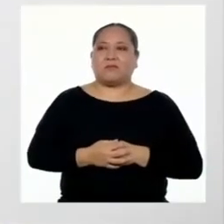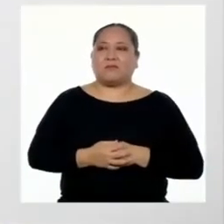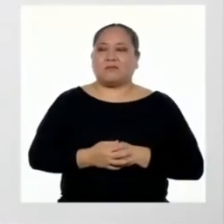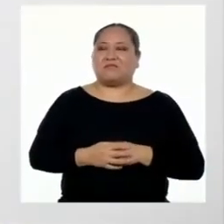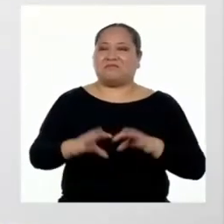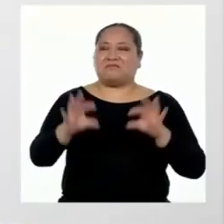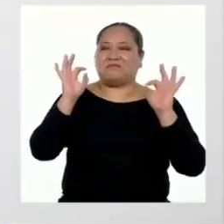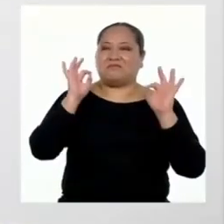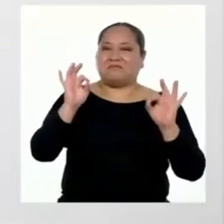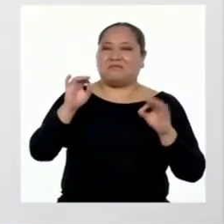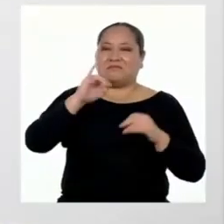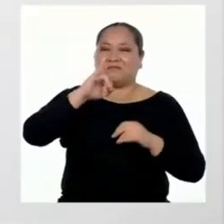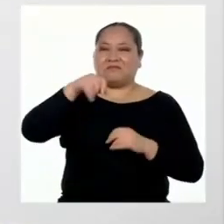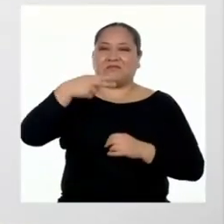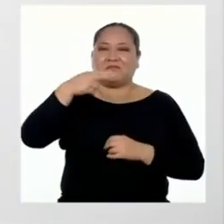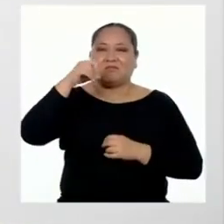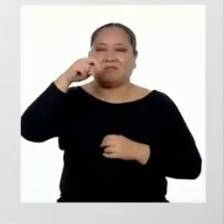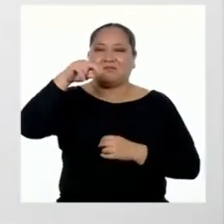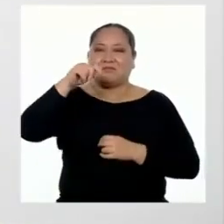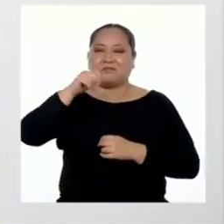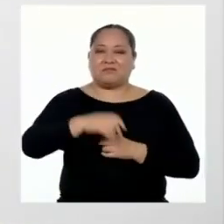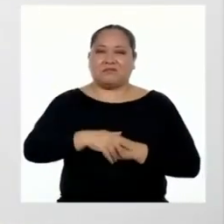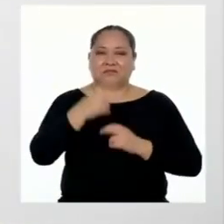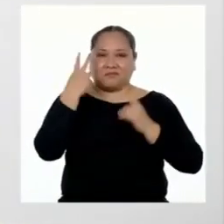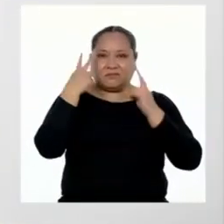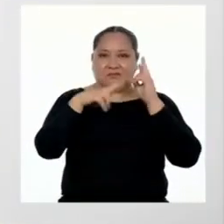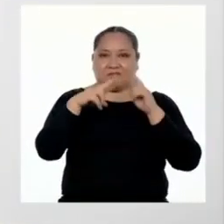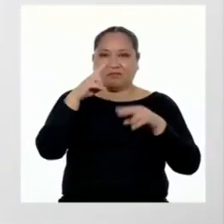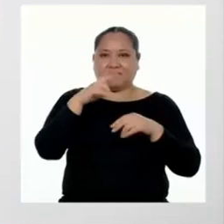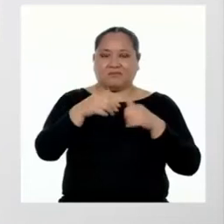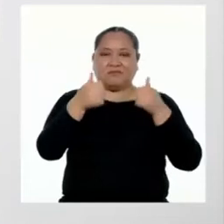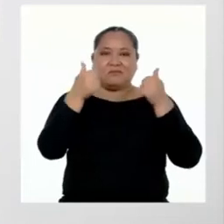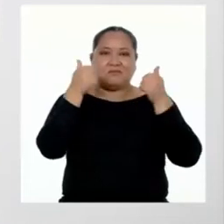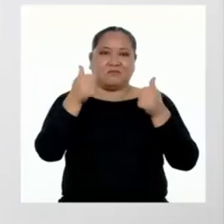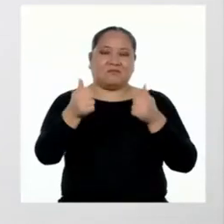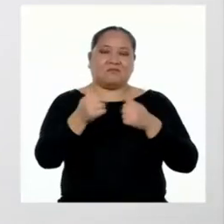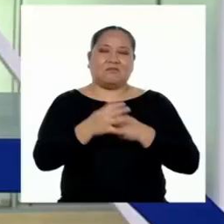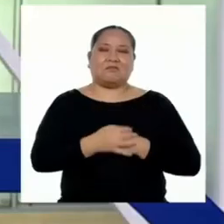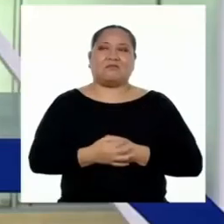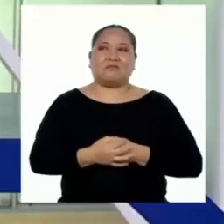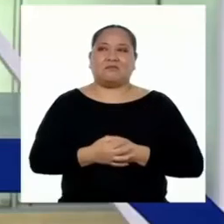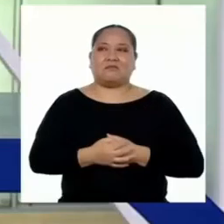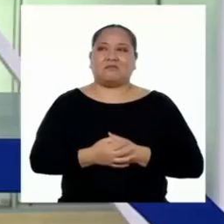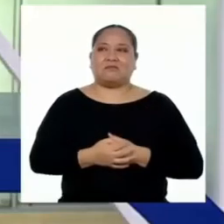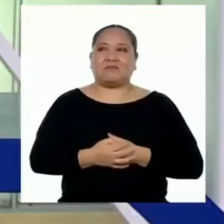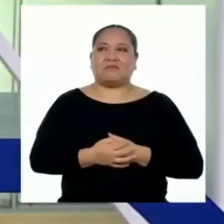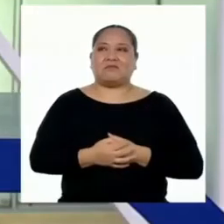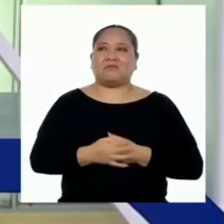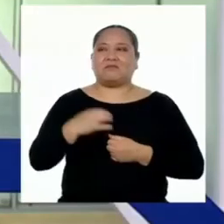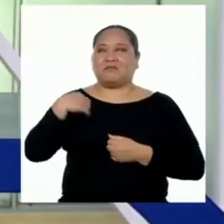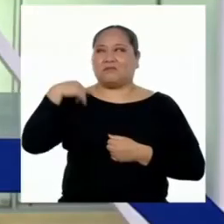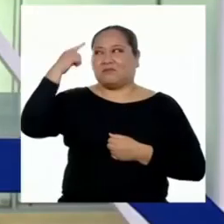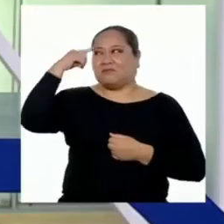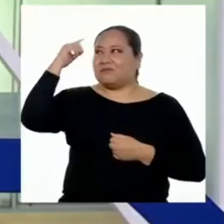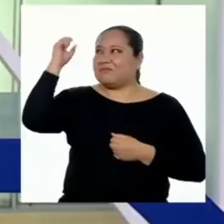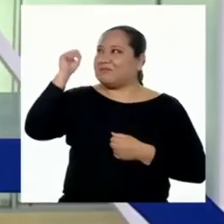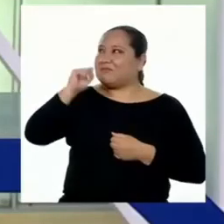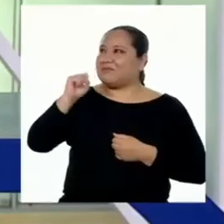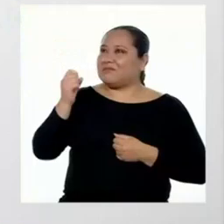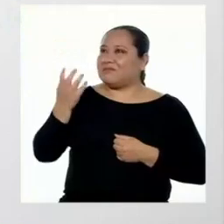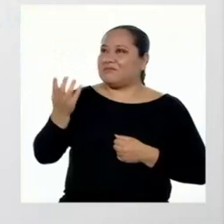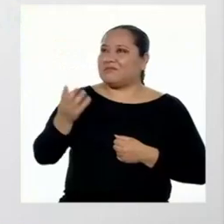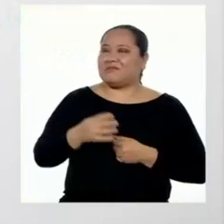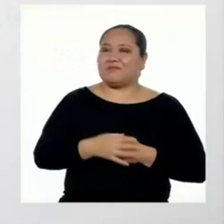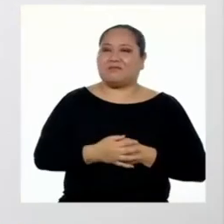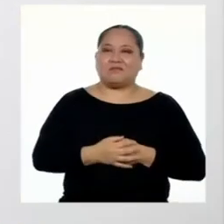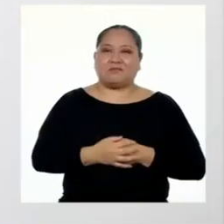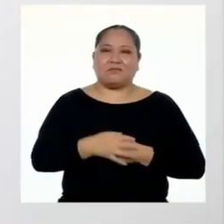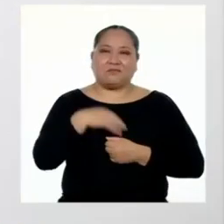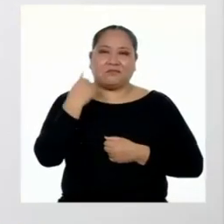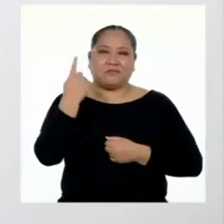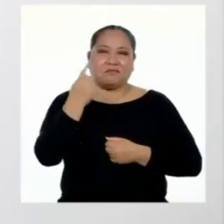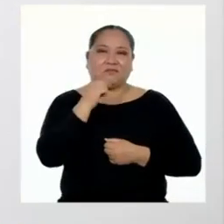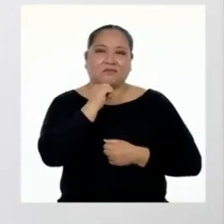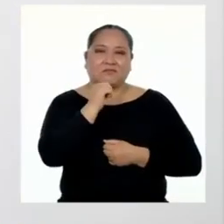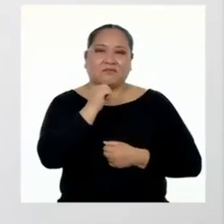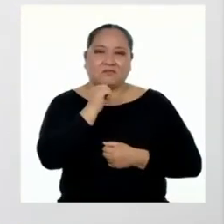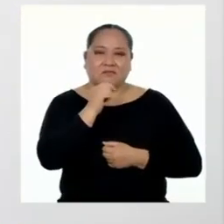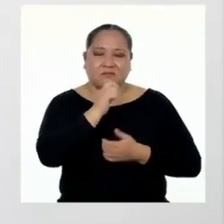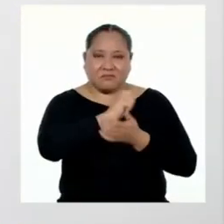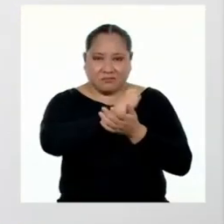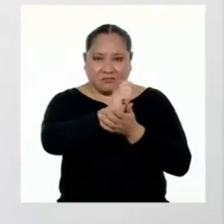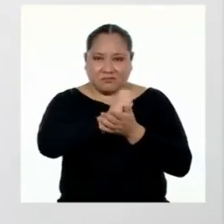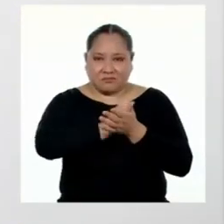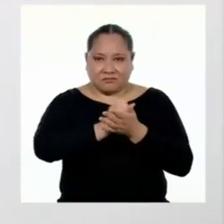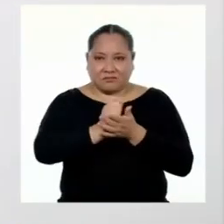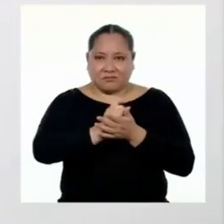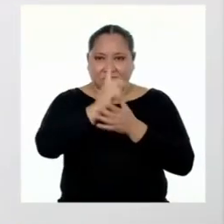Bien, Jonathan, veo que estás totalmente inspirado. Creo que sí, profesora. Solo te faltaría